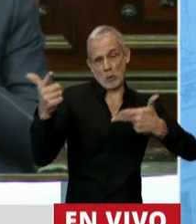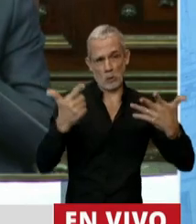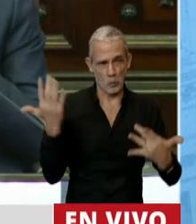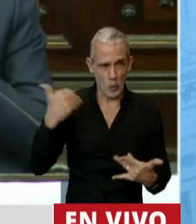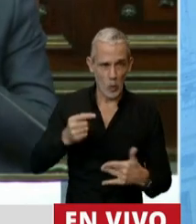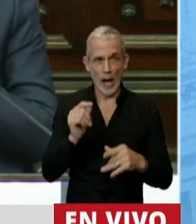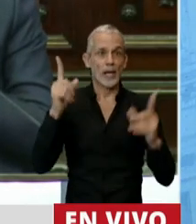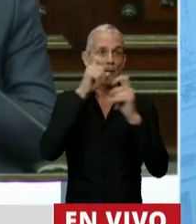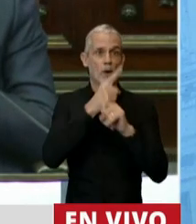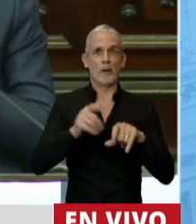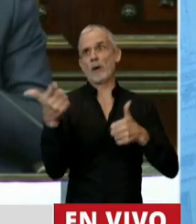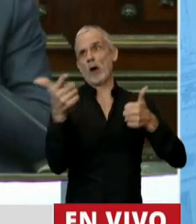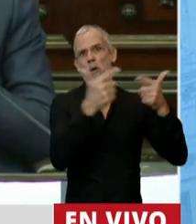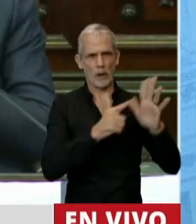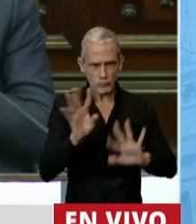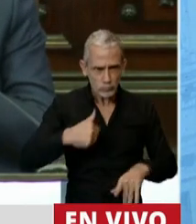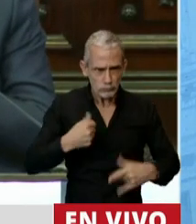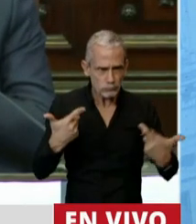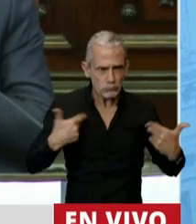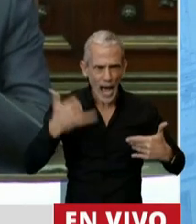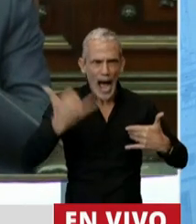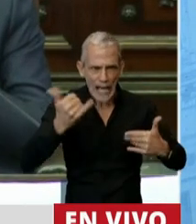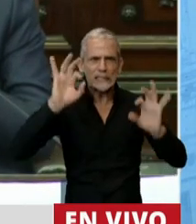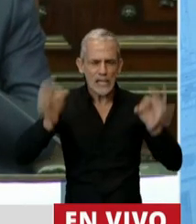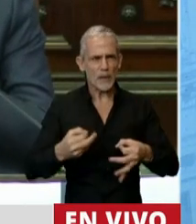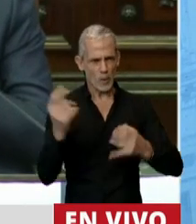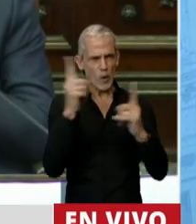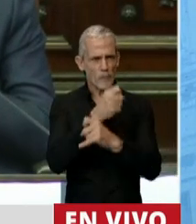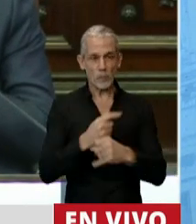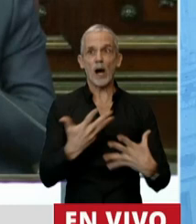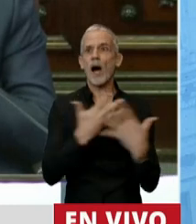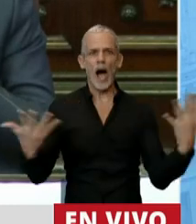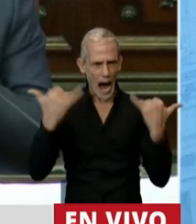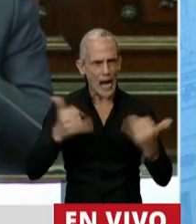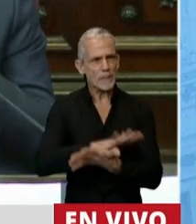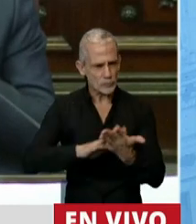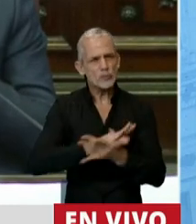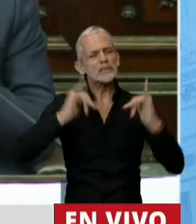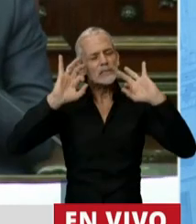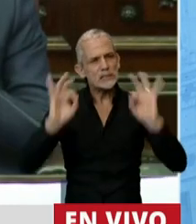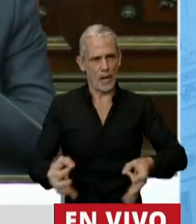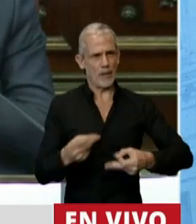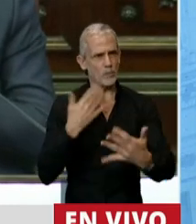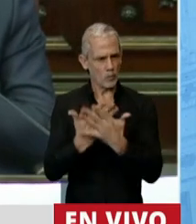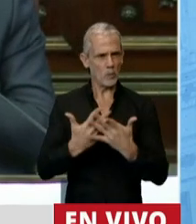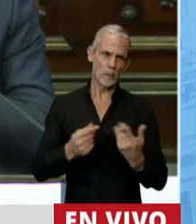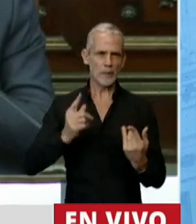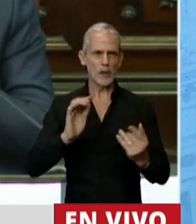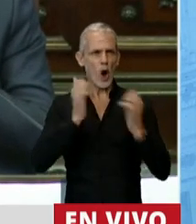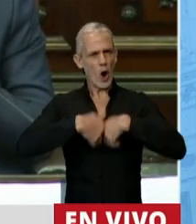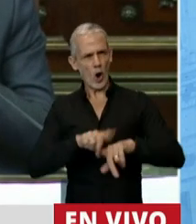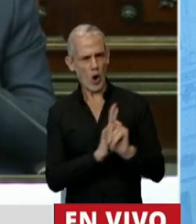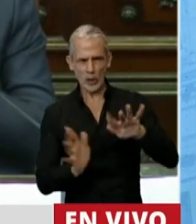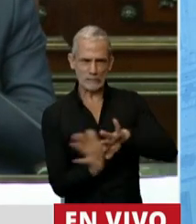gobierno, negar los problemas. Nosotros no los negamos, sabemos que tenemos problemas más grandes para resolver, para enfrentar. Y nuestro